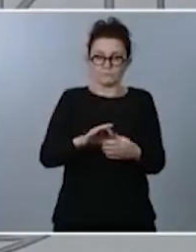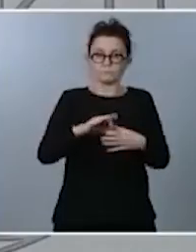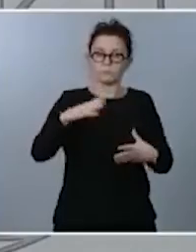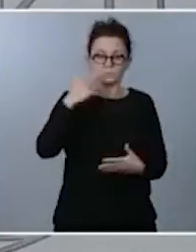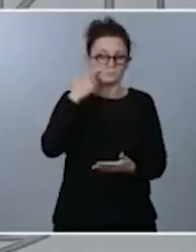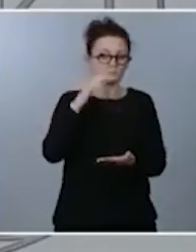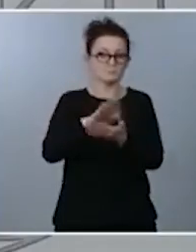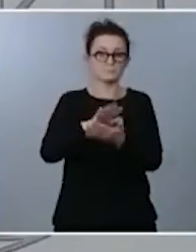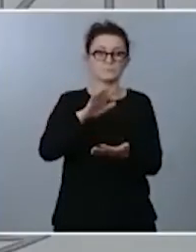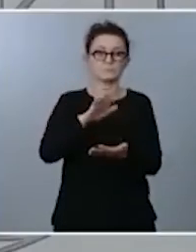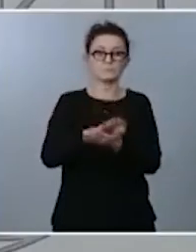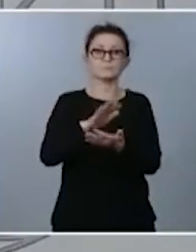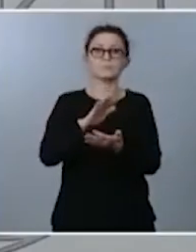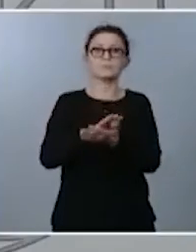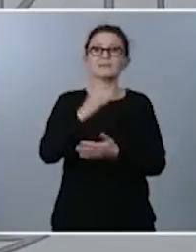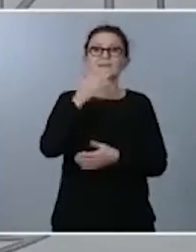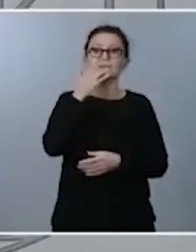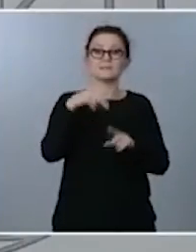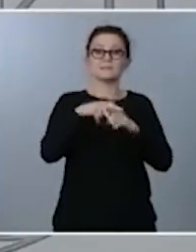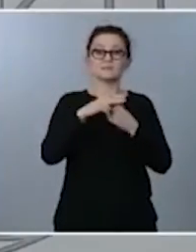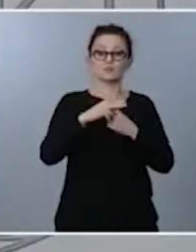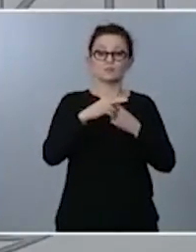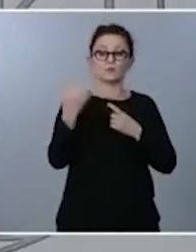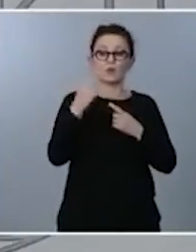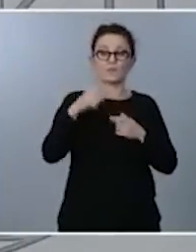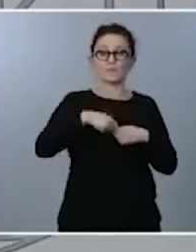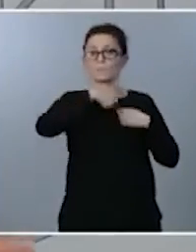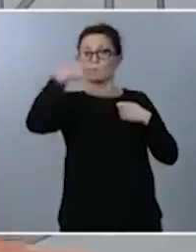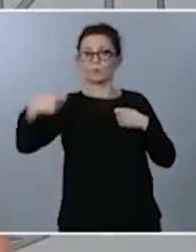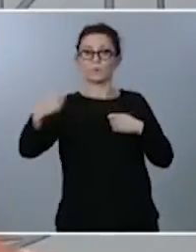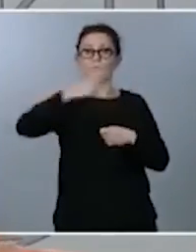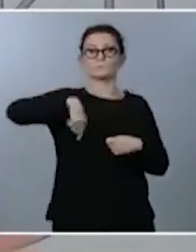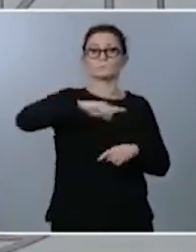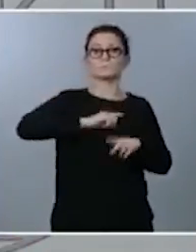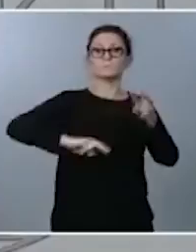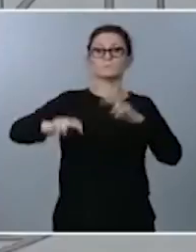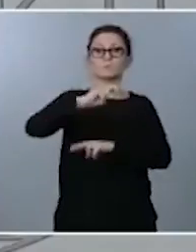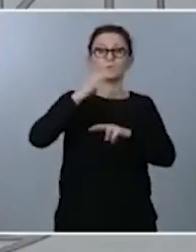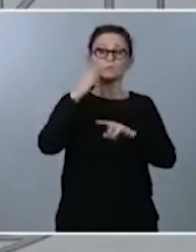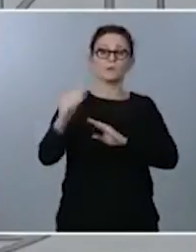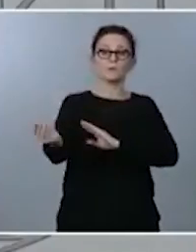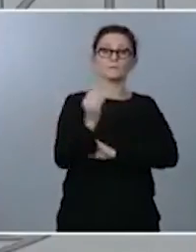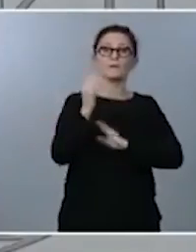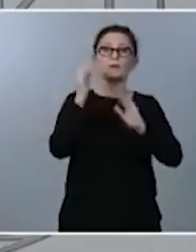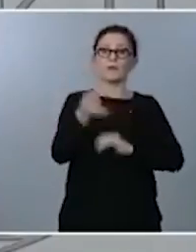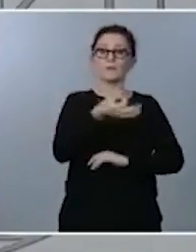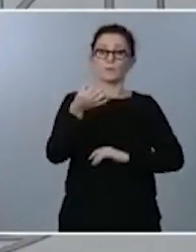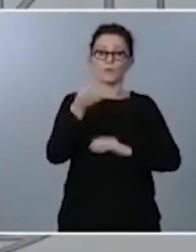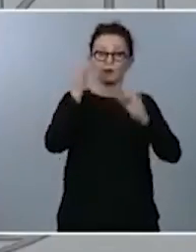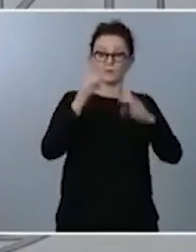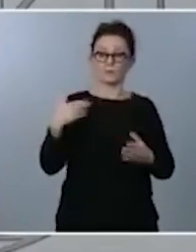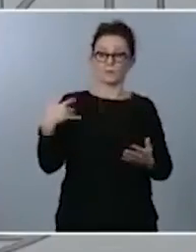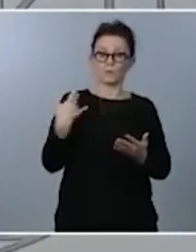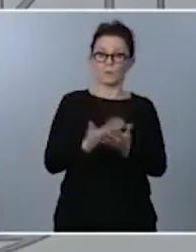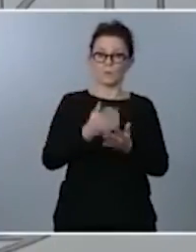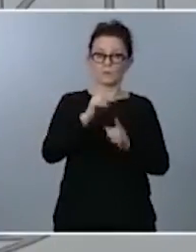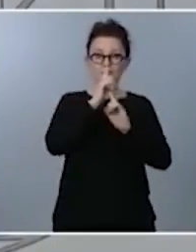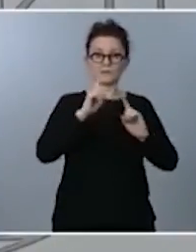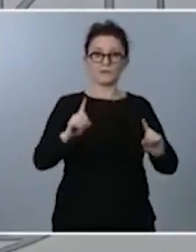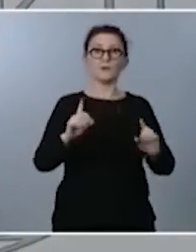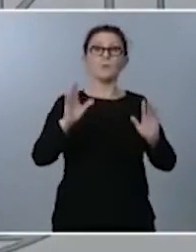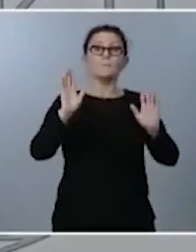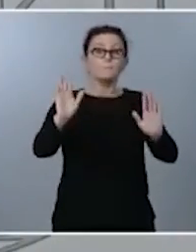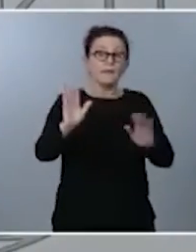se tiene que prorrogar encontraremos la financiación adecuada para hacerlo igual que hemos hecho durante este año pero hoy por hoy las partidas